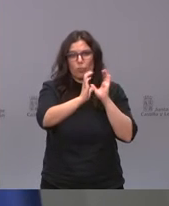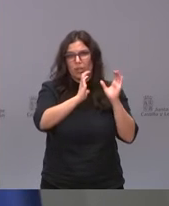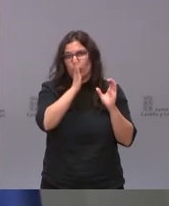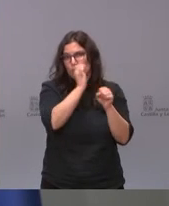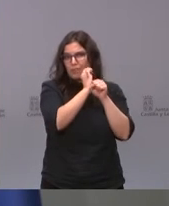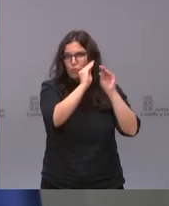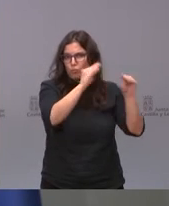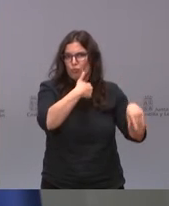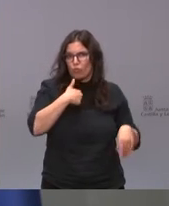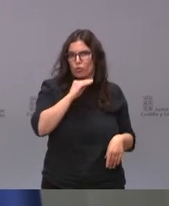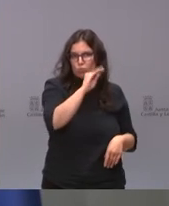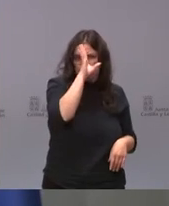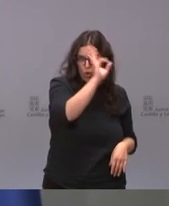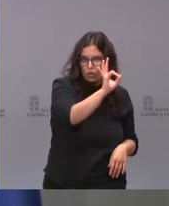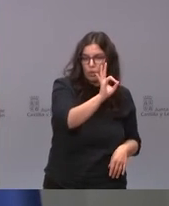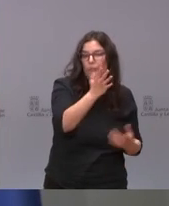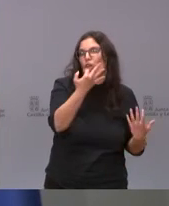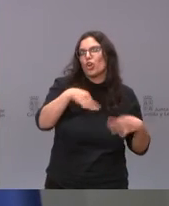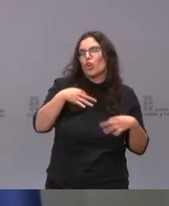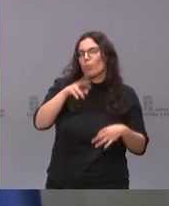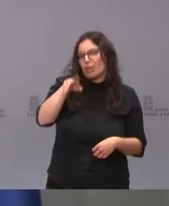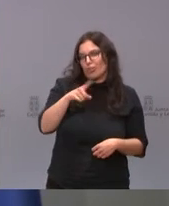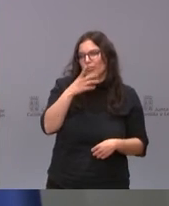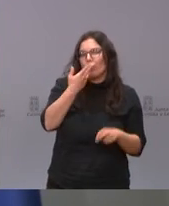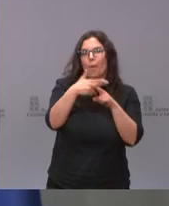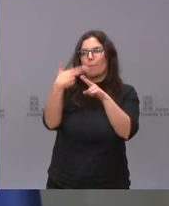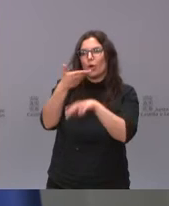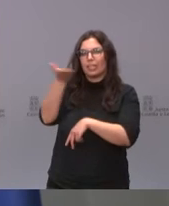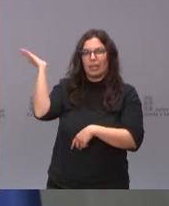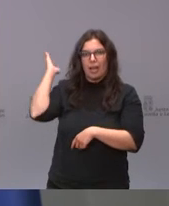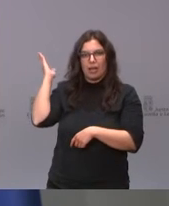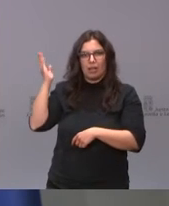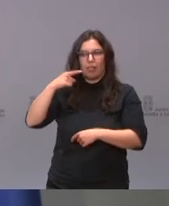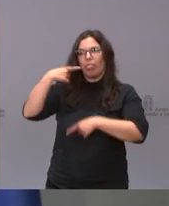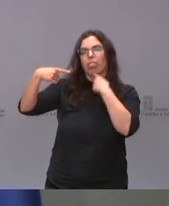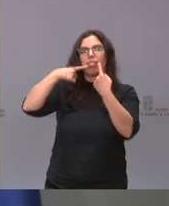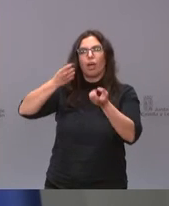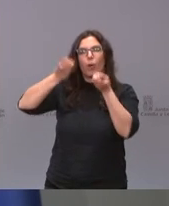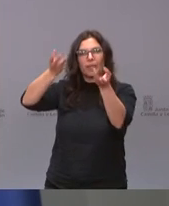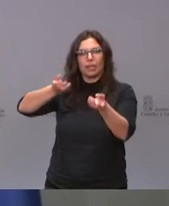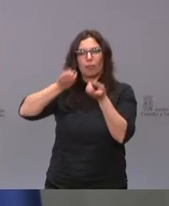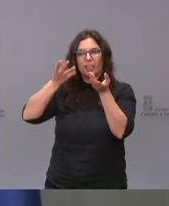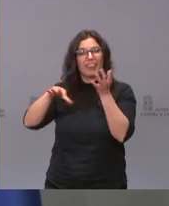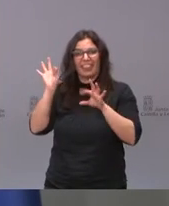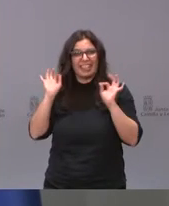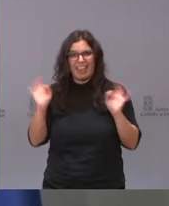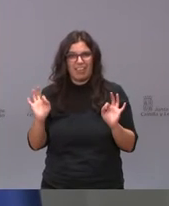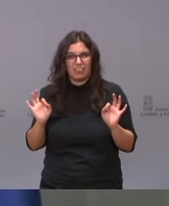pero lo que ya no es tan normal es que en el ámbito de la política haya quien se dedique a hacer de comentarista y no a tomar decisiones